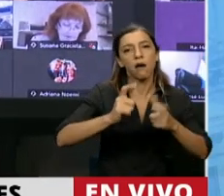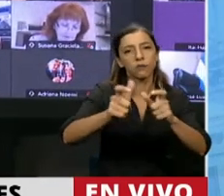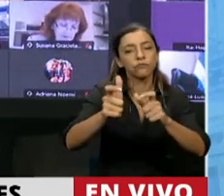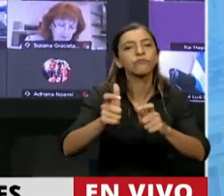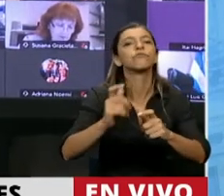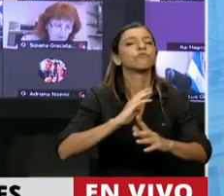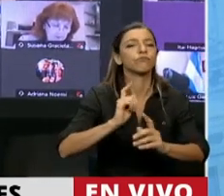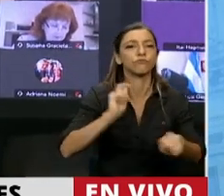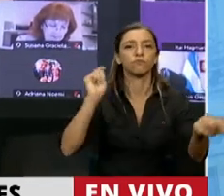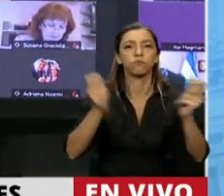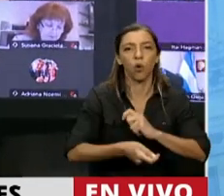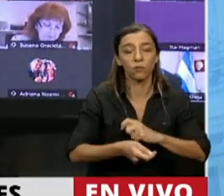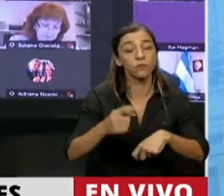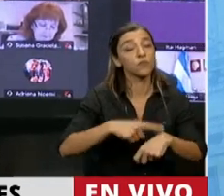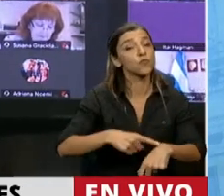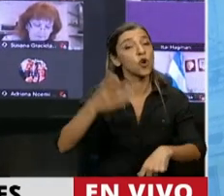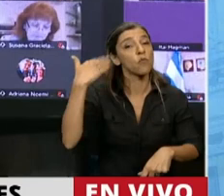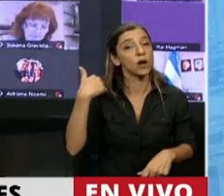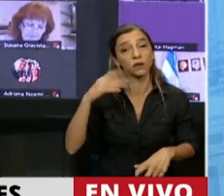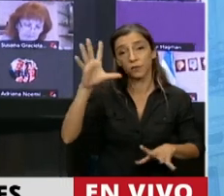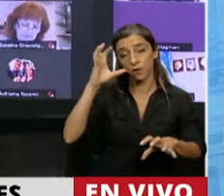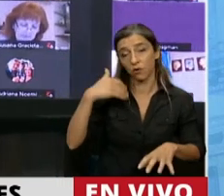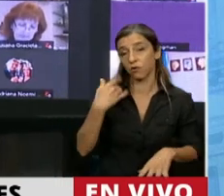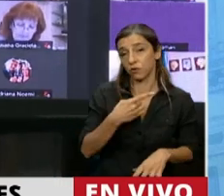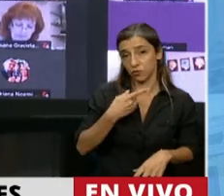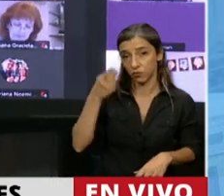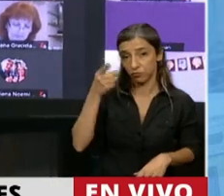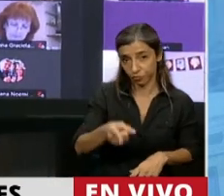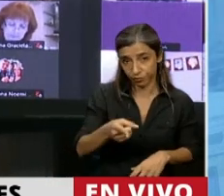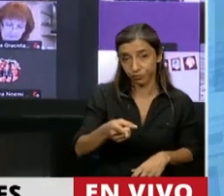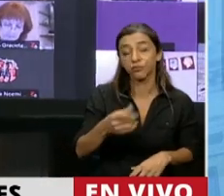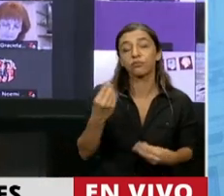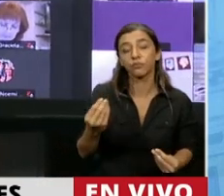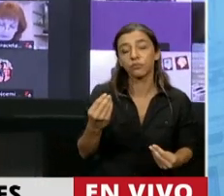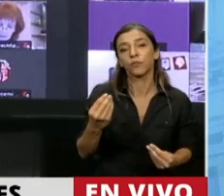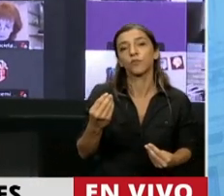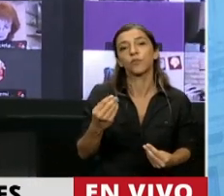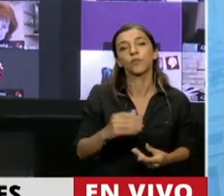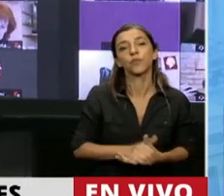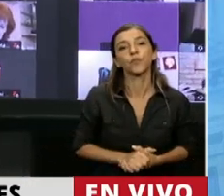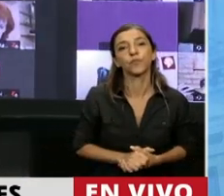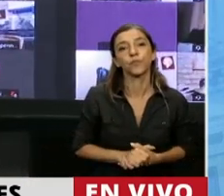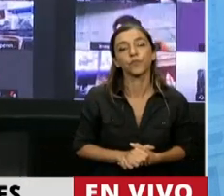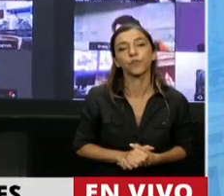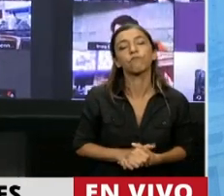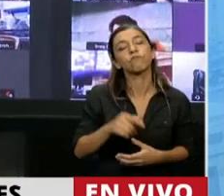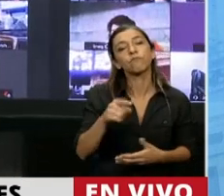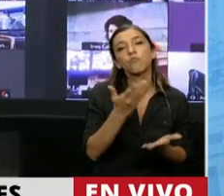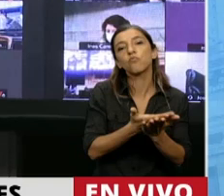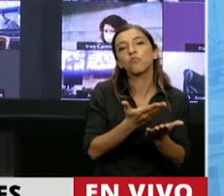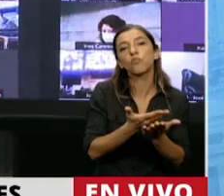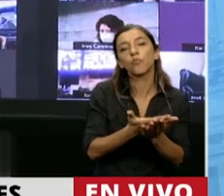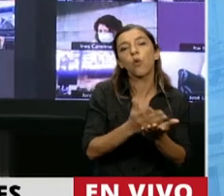jubilatoria y en aquel momento señalamos y nos opusimos claramente, cuando planteaba